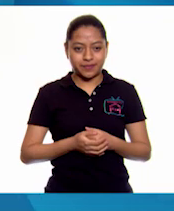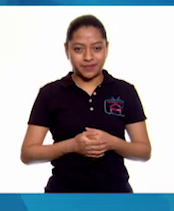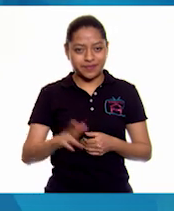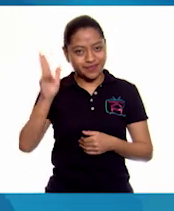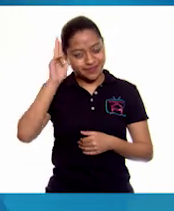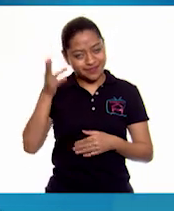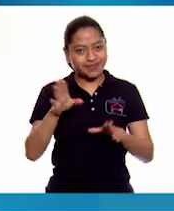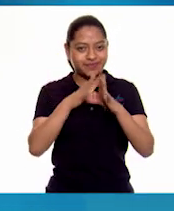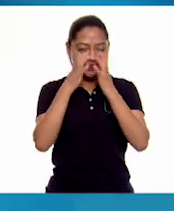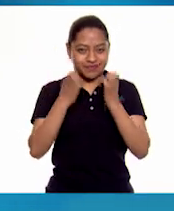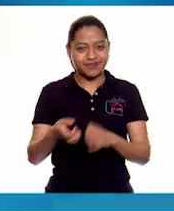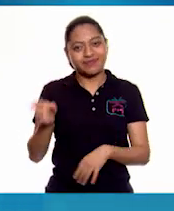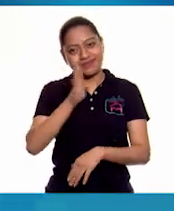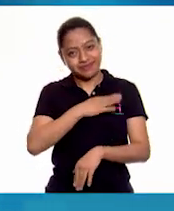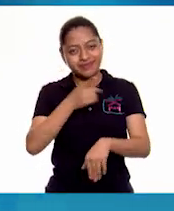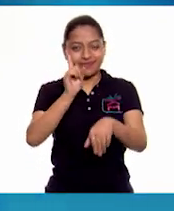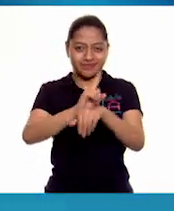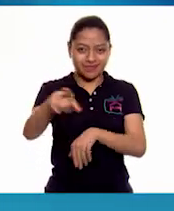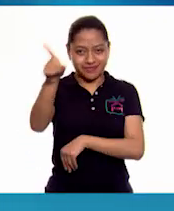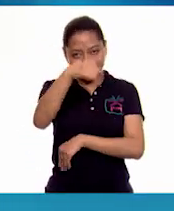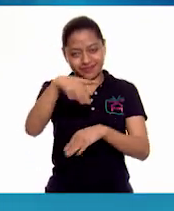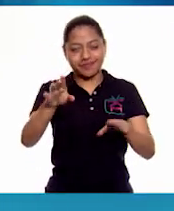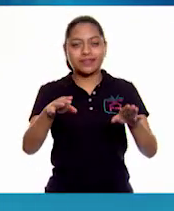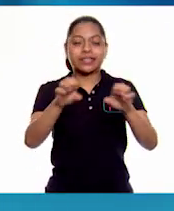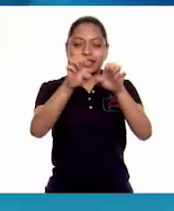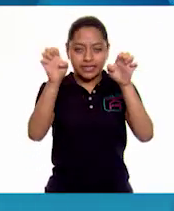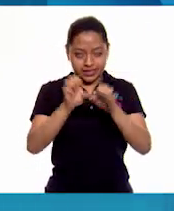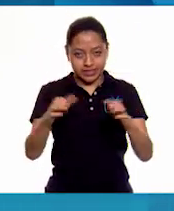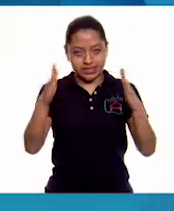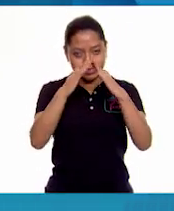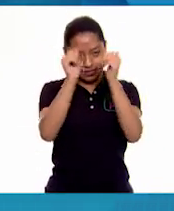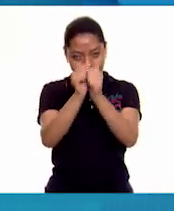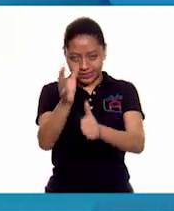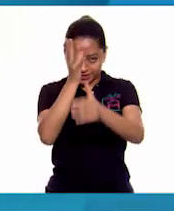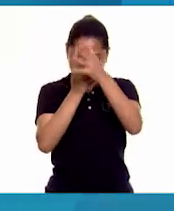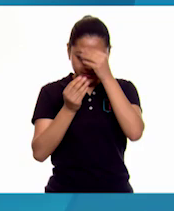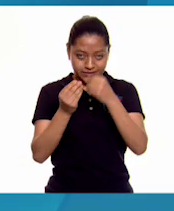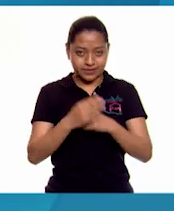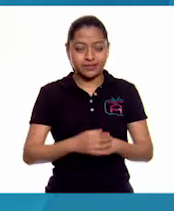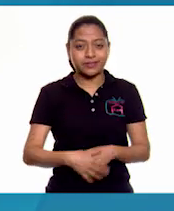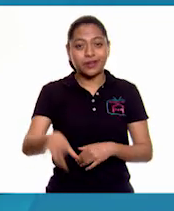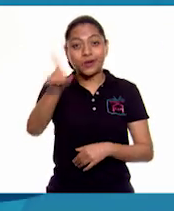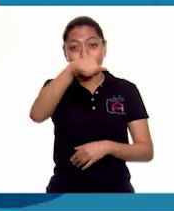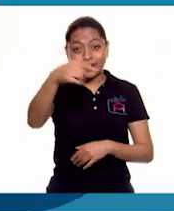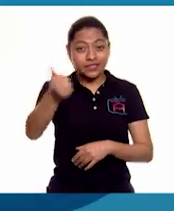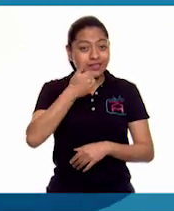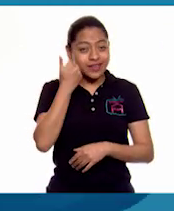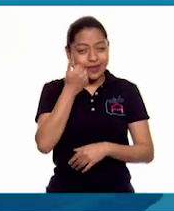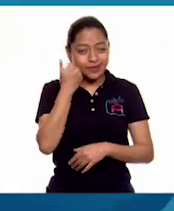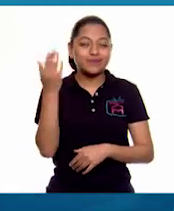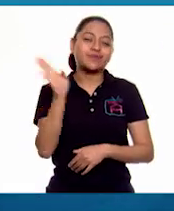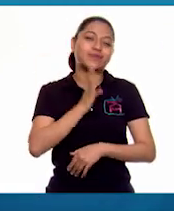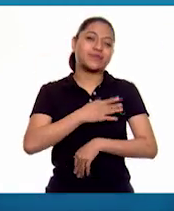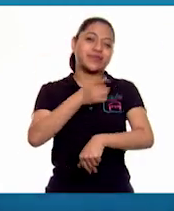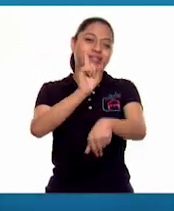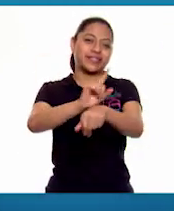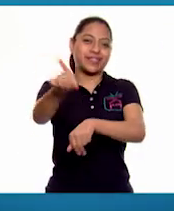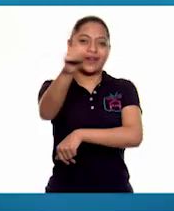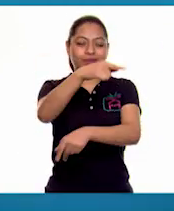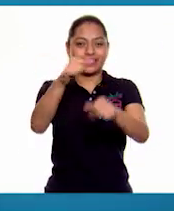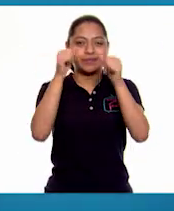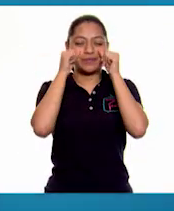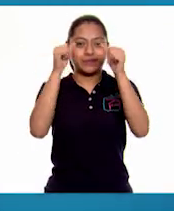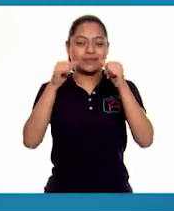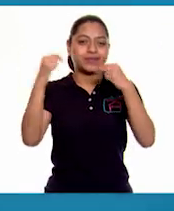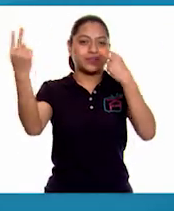Hola, ¿qué tal? Buen día, equipo de Aprende en Casa. Buen día a todos los alumnos que nos ven y escuchan